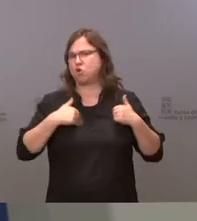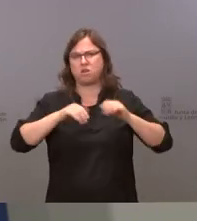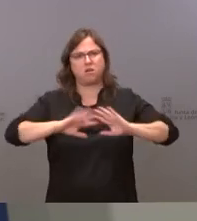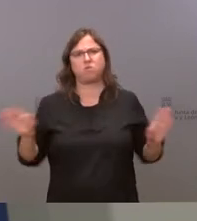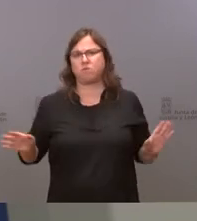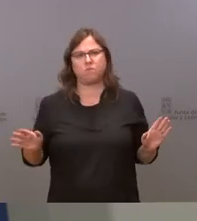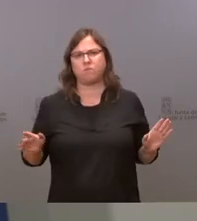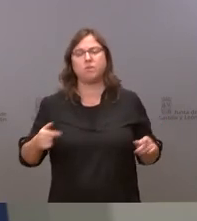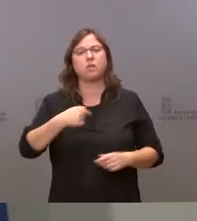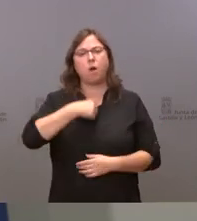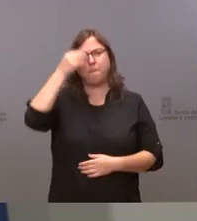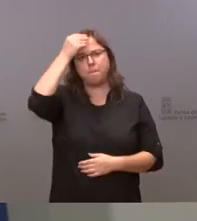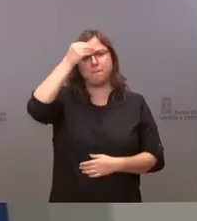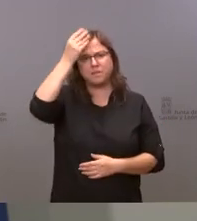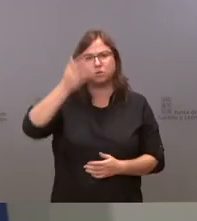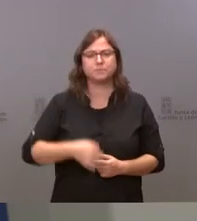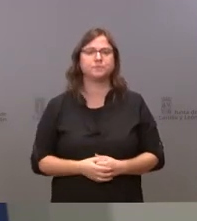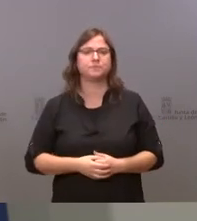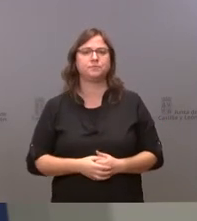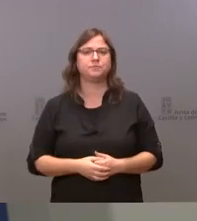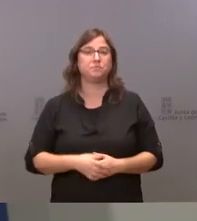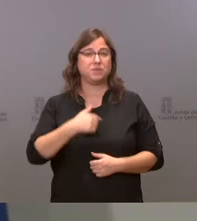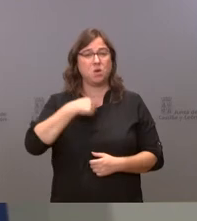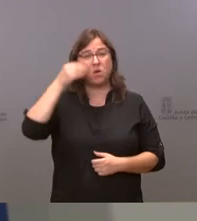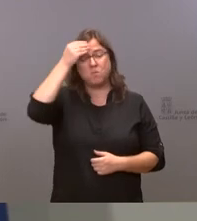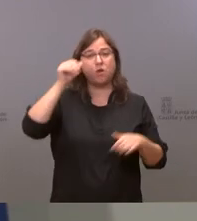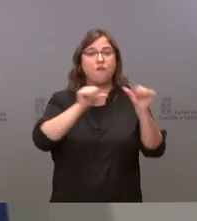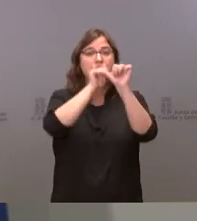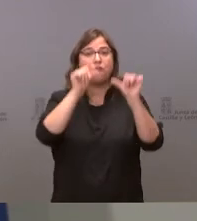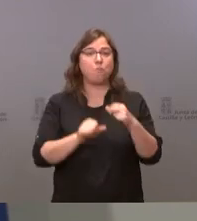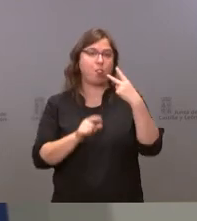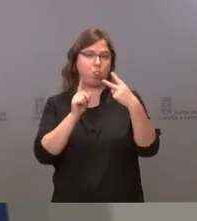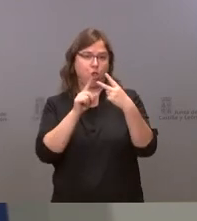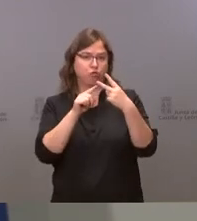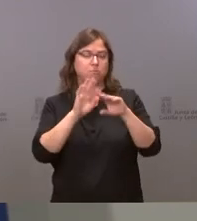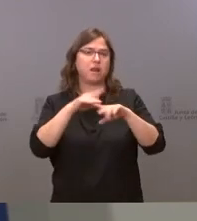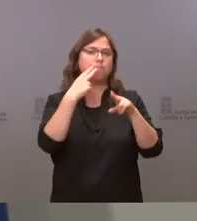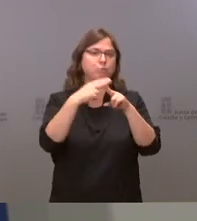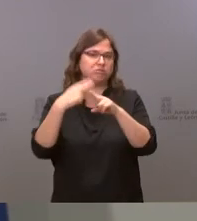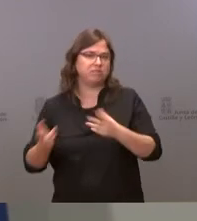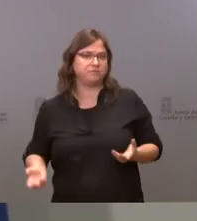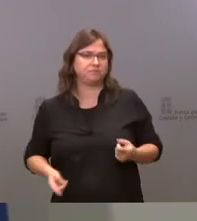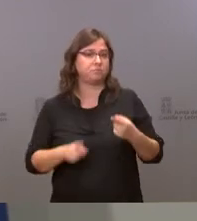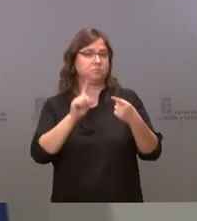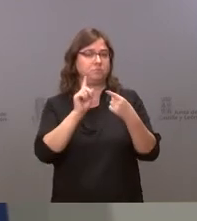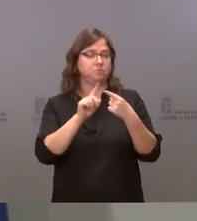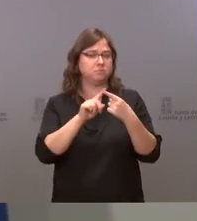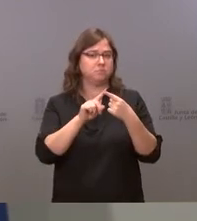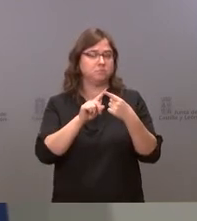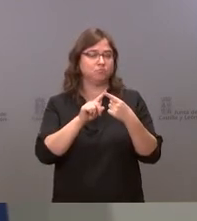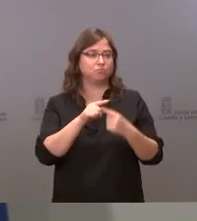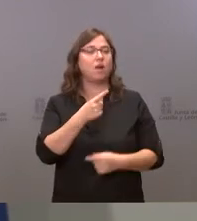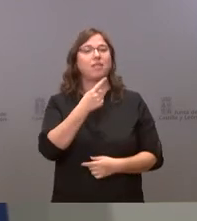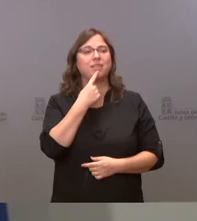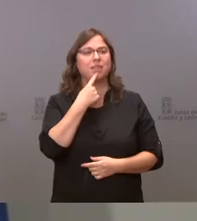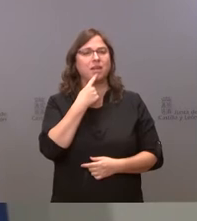creo que hay dos maneras de hacer la política una es prometiéndole a todo el mundo